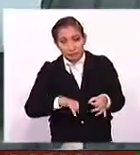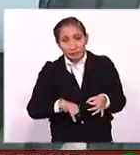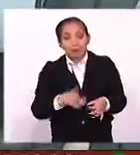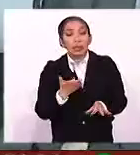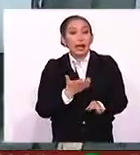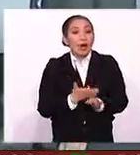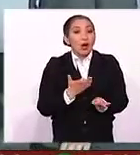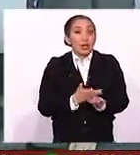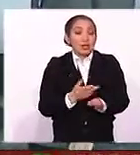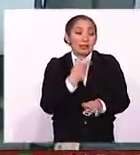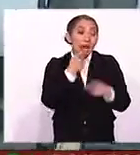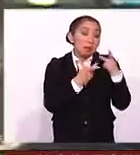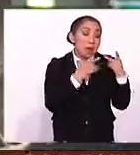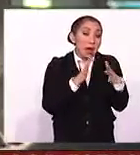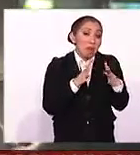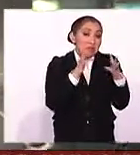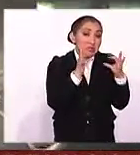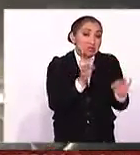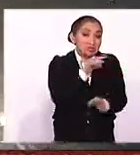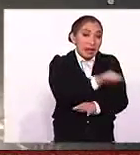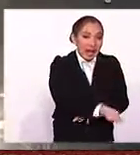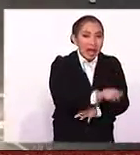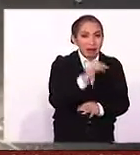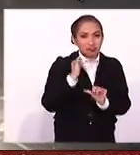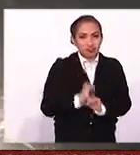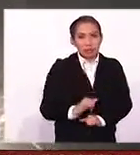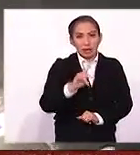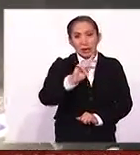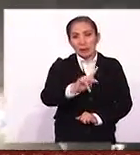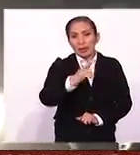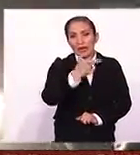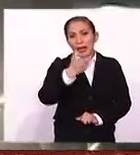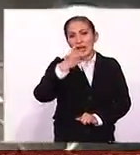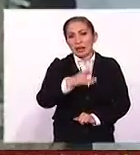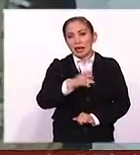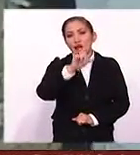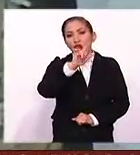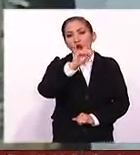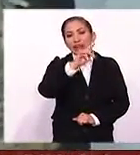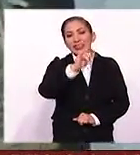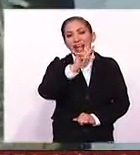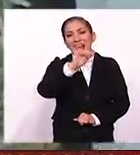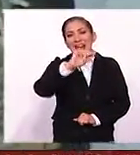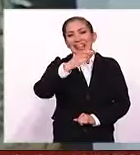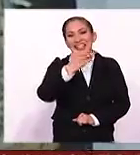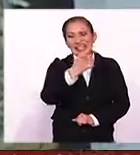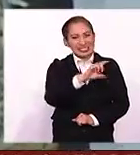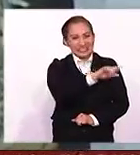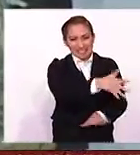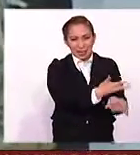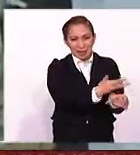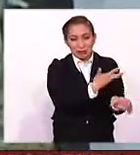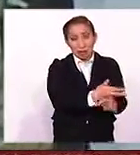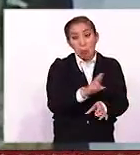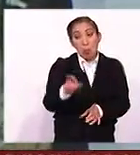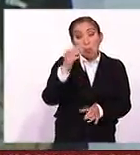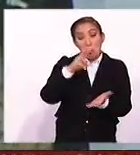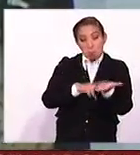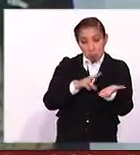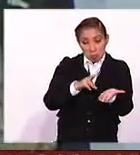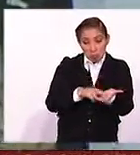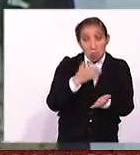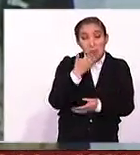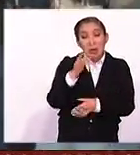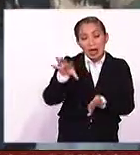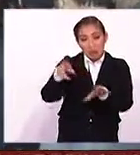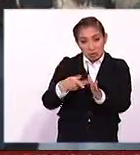Hasta el momento, en las declaraciones oficiales, por ejemplo, de la Procuradora General de Justicia, Loretta Lynch, ha habido más bien este reconocimiento de lo